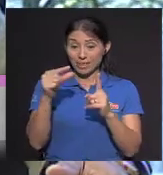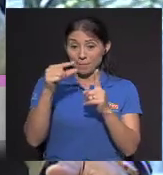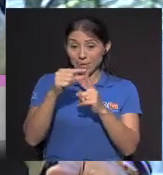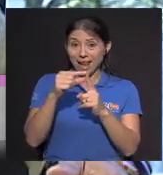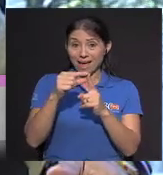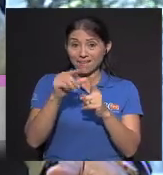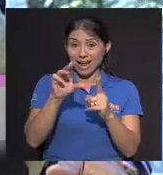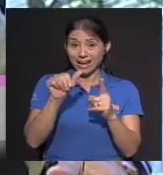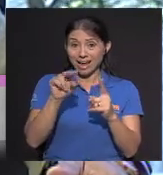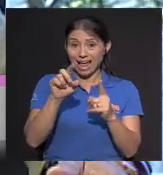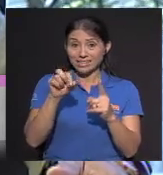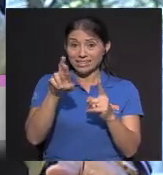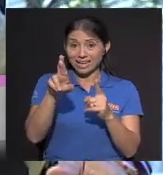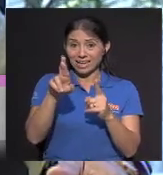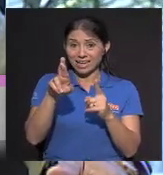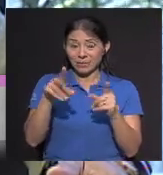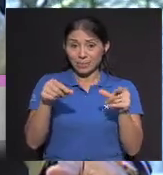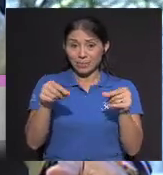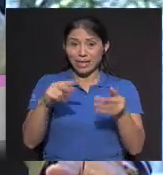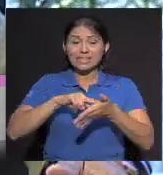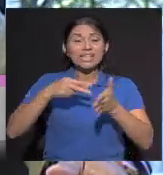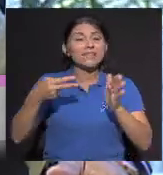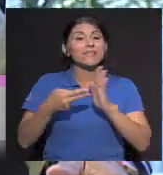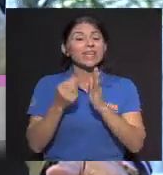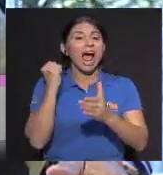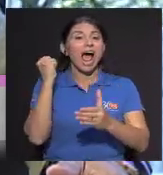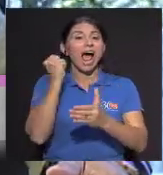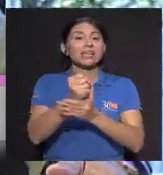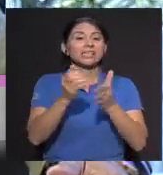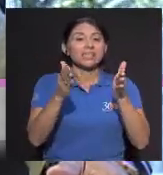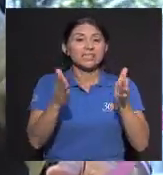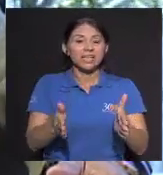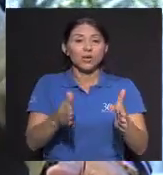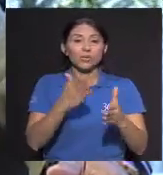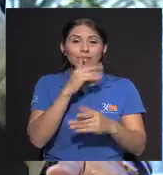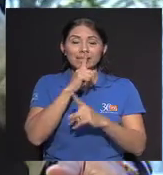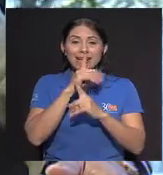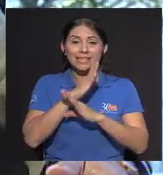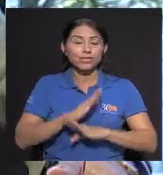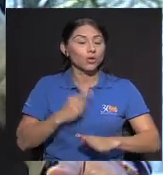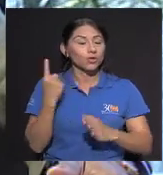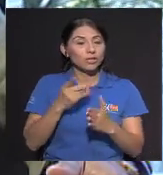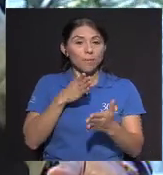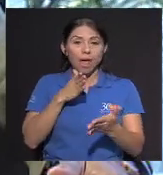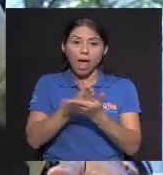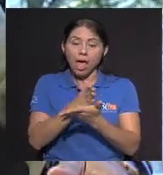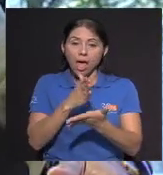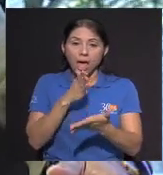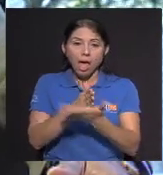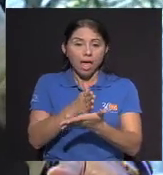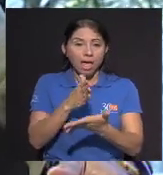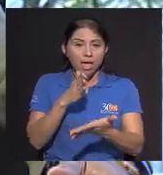Cáncer Ya sabemos Que estamos Ante un asesino Silencioso Que nos acecha Constantemente